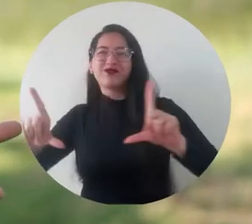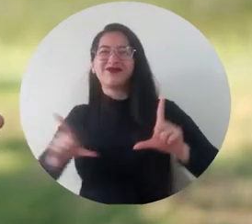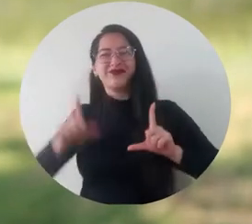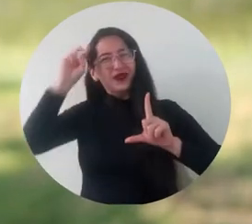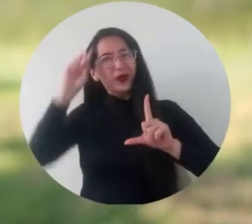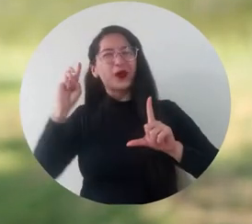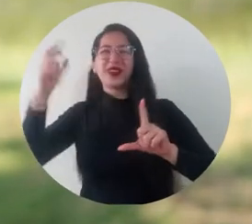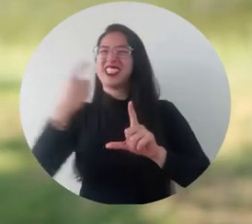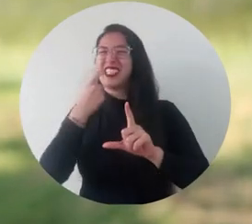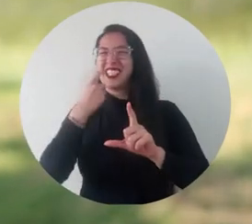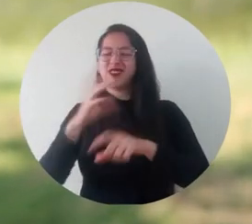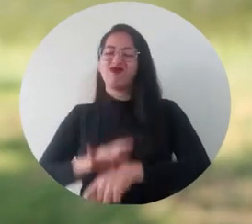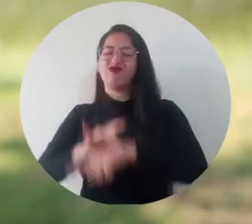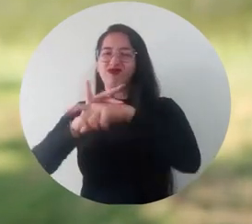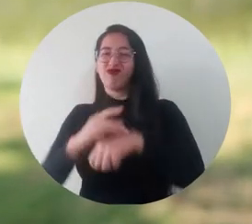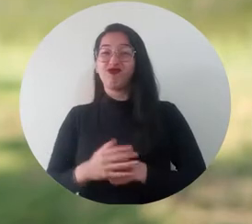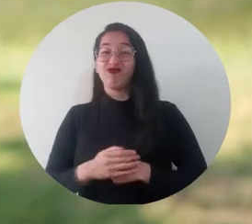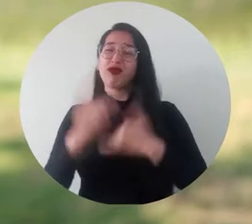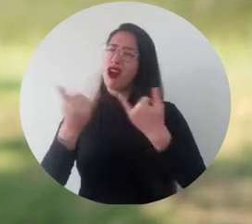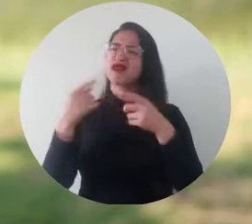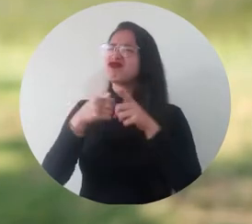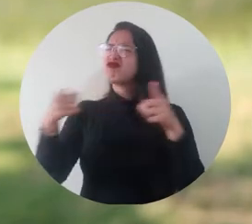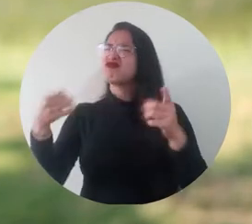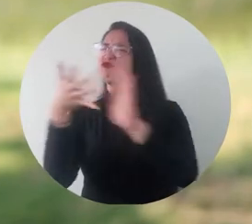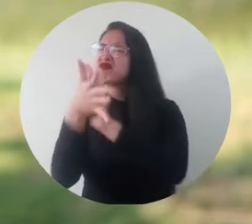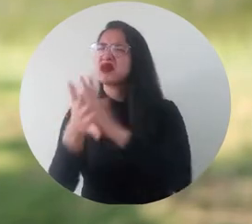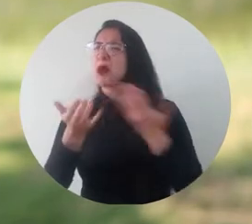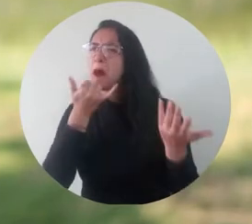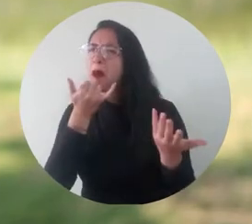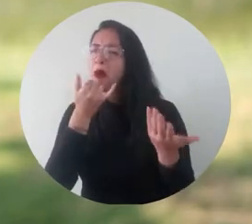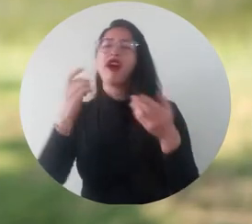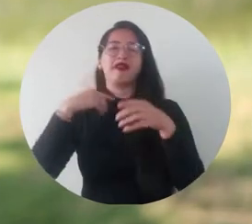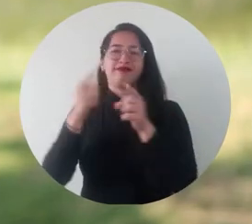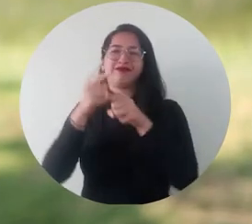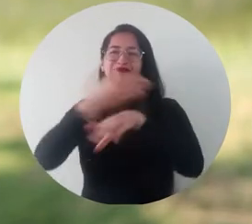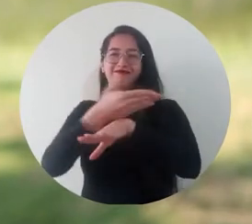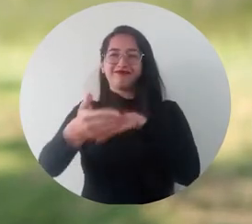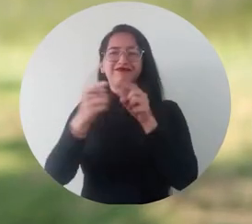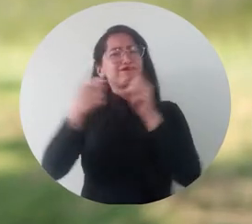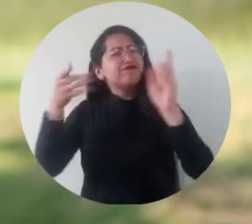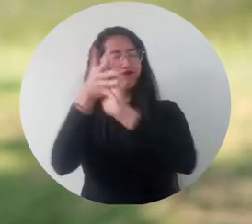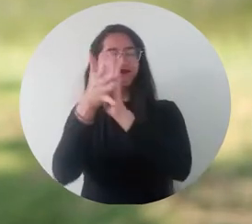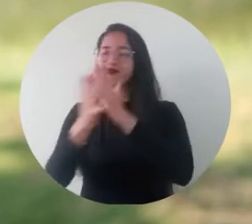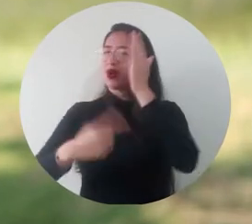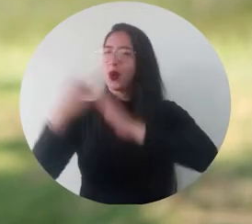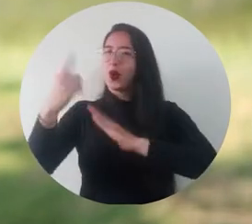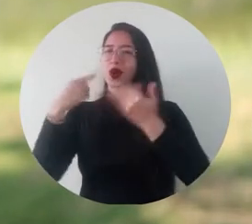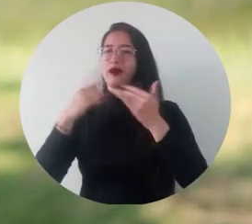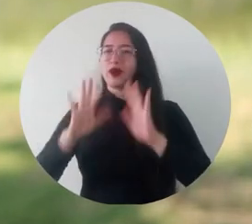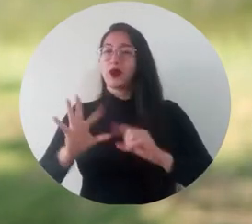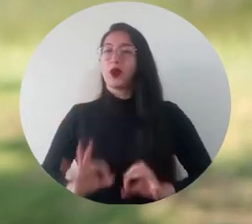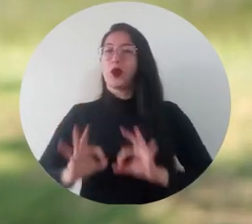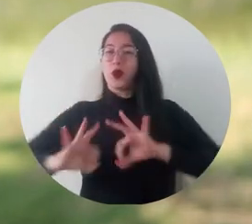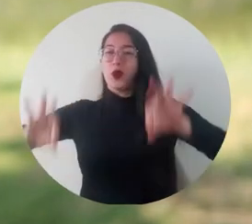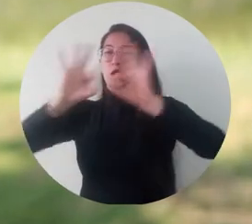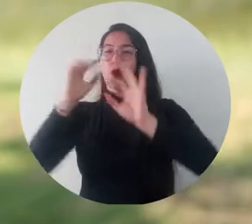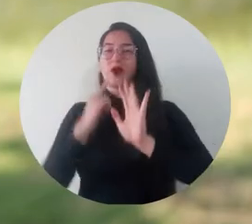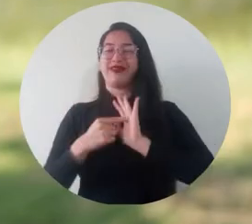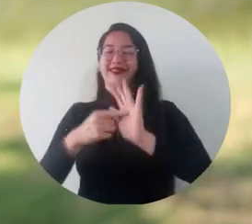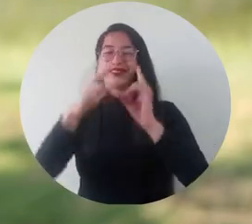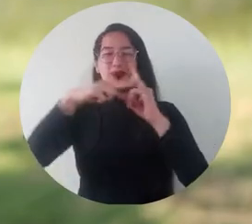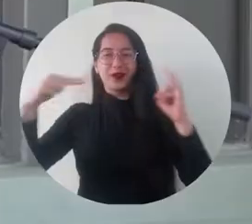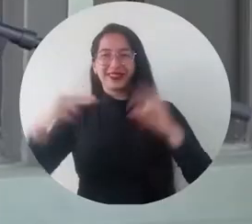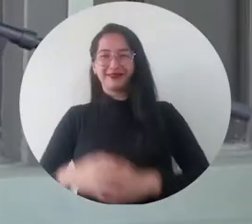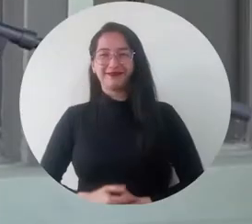profesionales de la odontología Conozcamos detalles del acto que fue epicentro de esta importante acción institucional en Uni